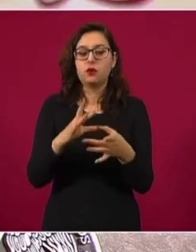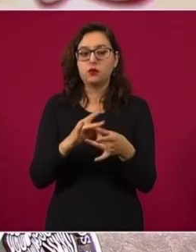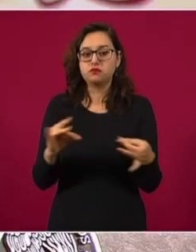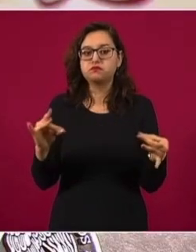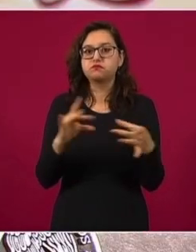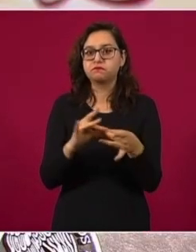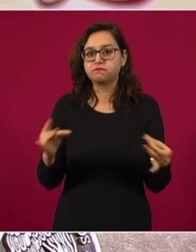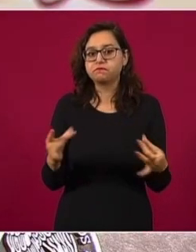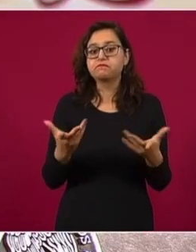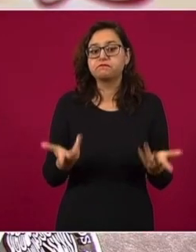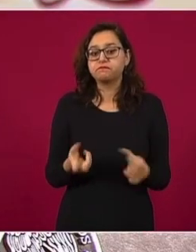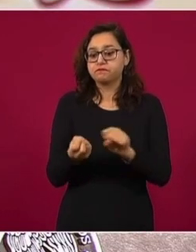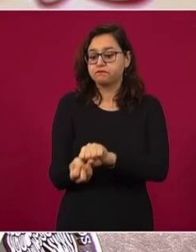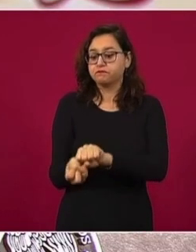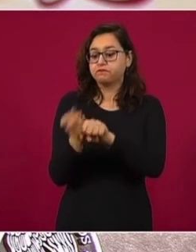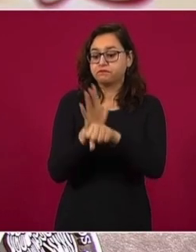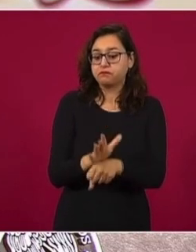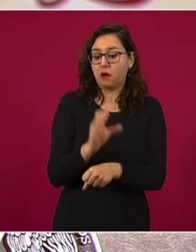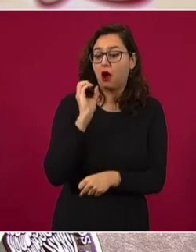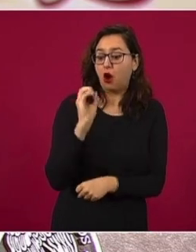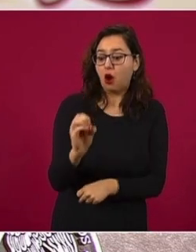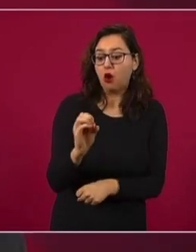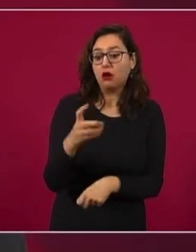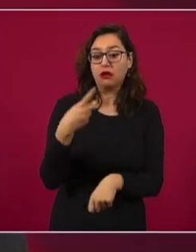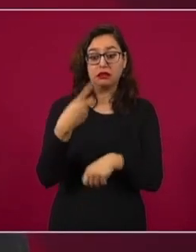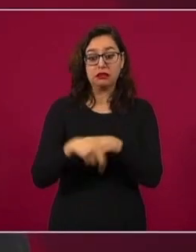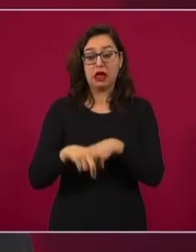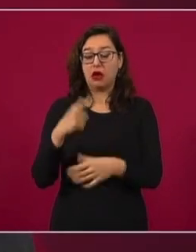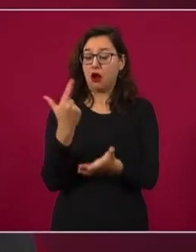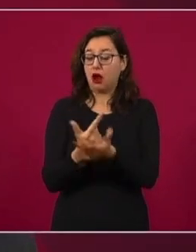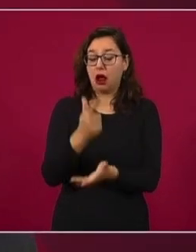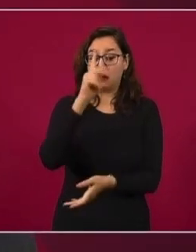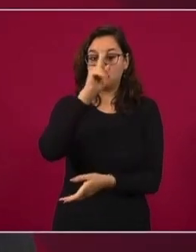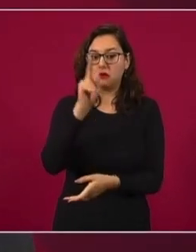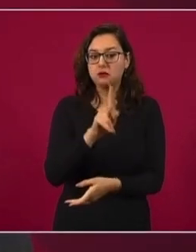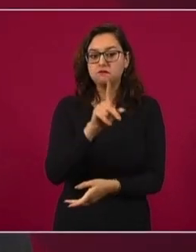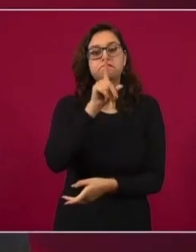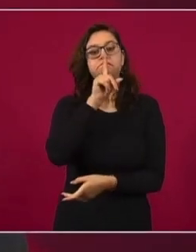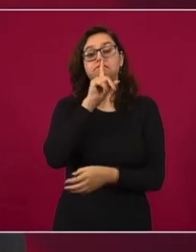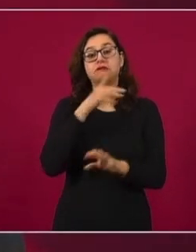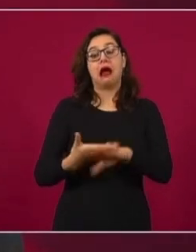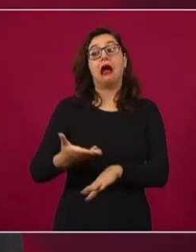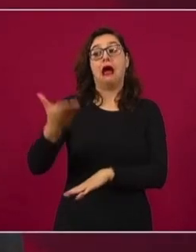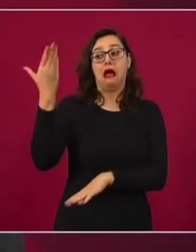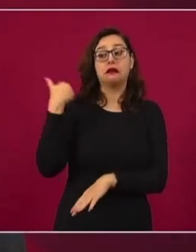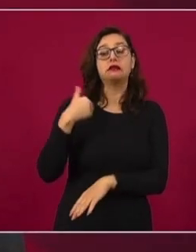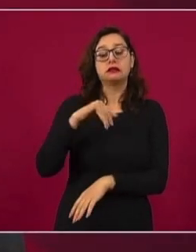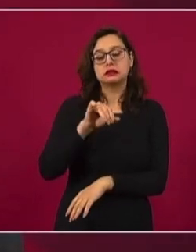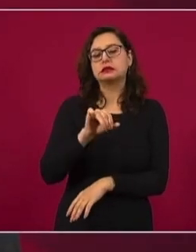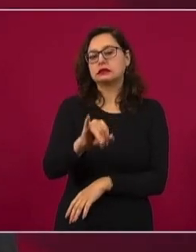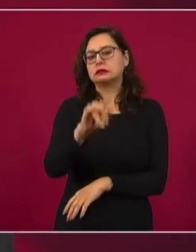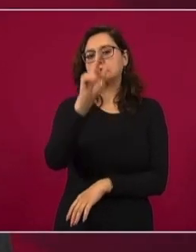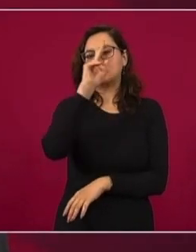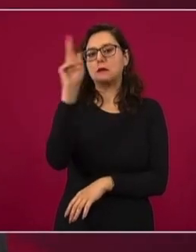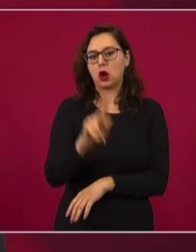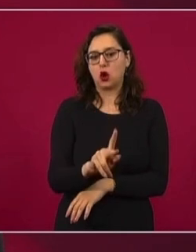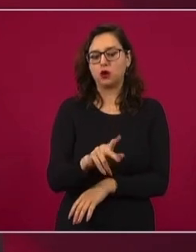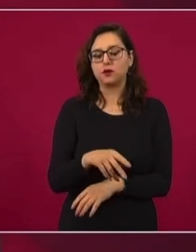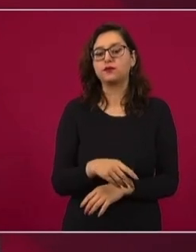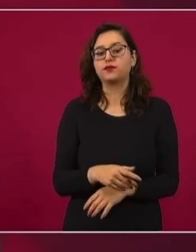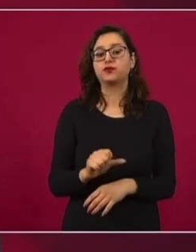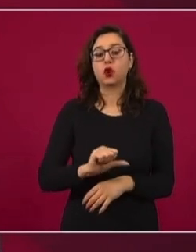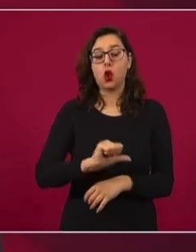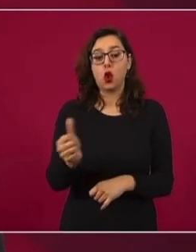Ómicron no significó un daño mayor, como lo pudieron haber sido las olas anteriores, y uno de los elementos